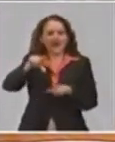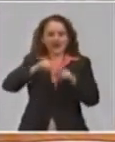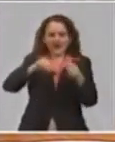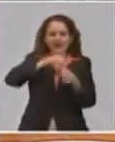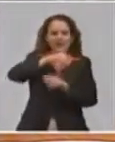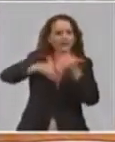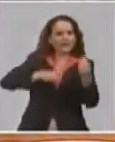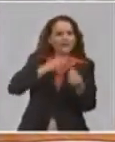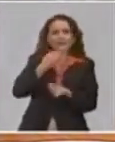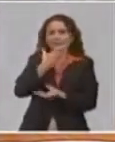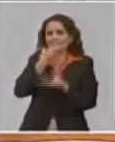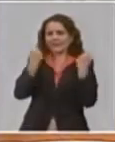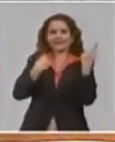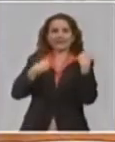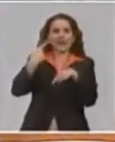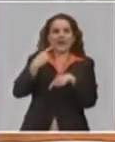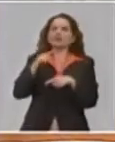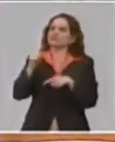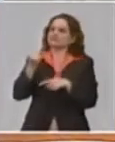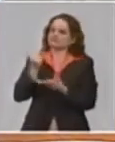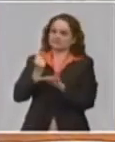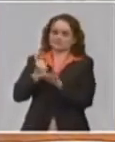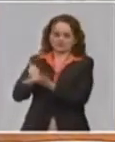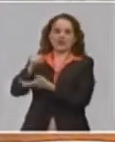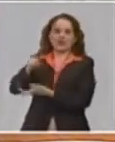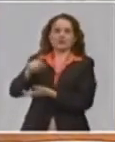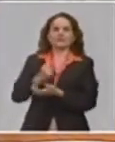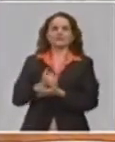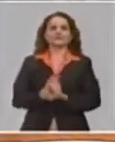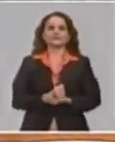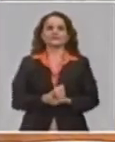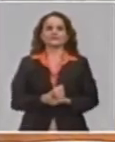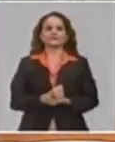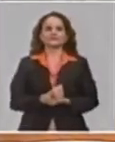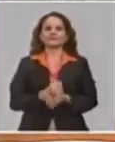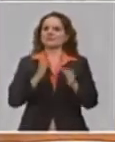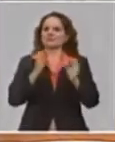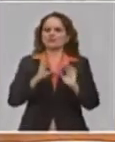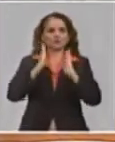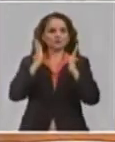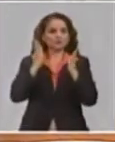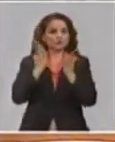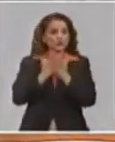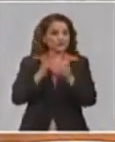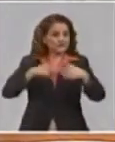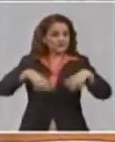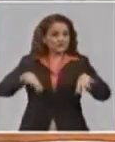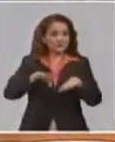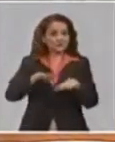cambiado el medio de pago. En este proceso ha continuado el cambio del medio